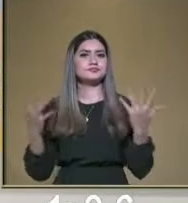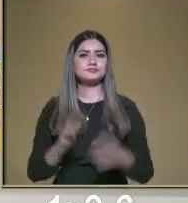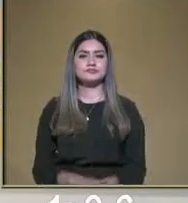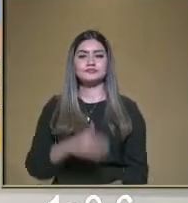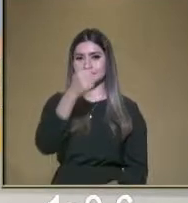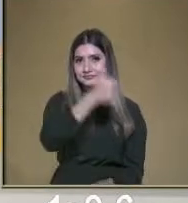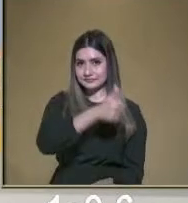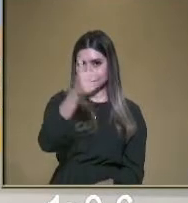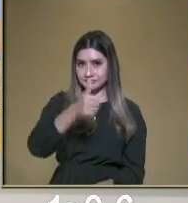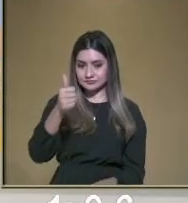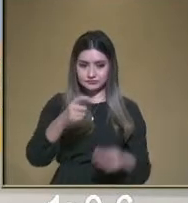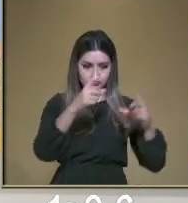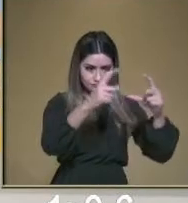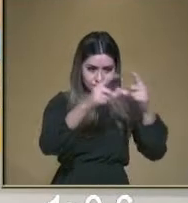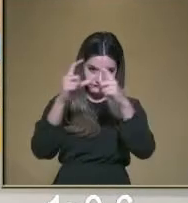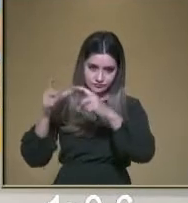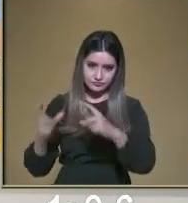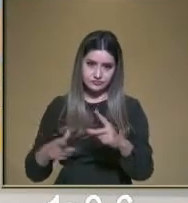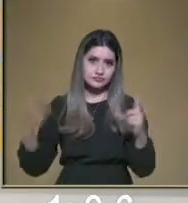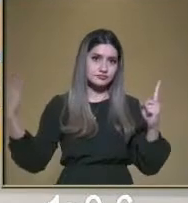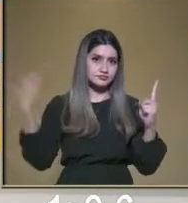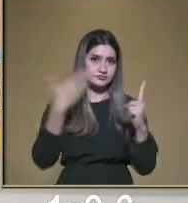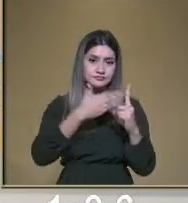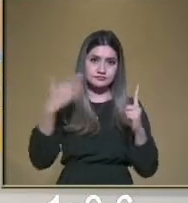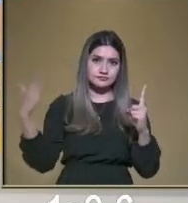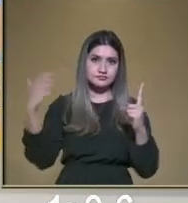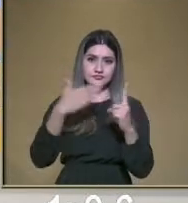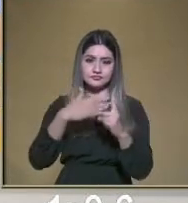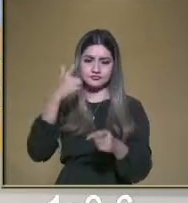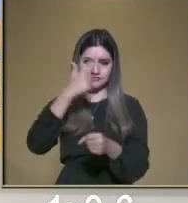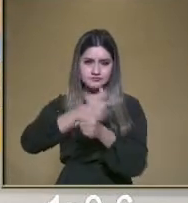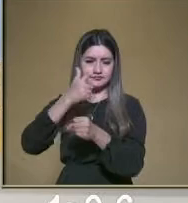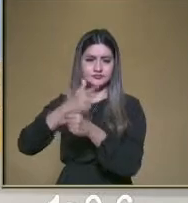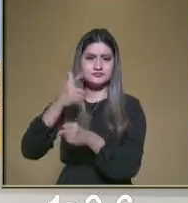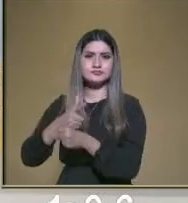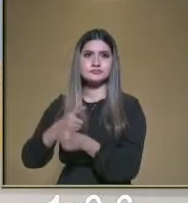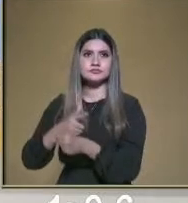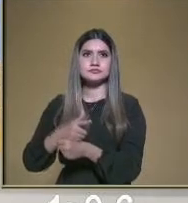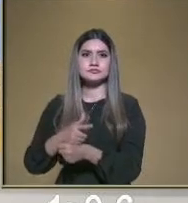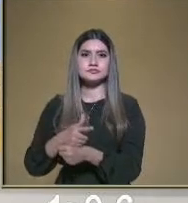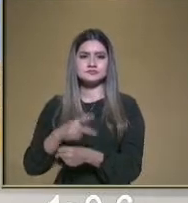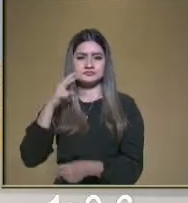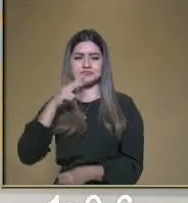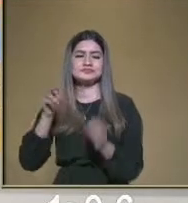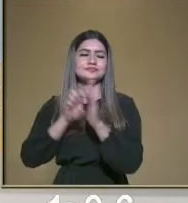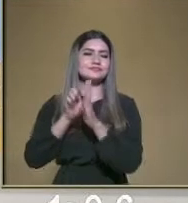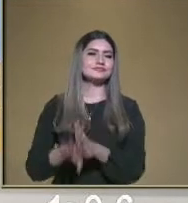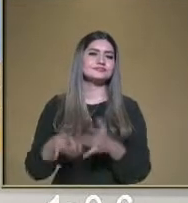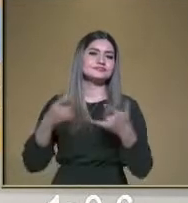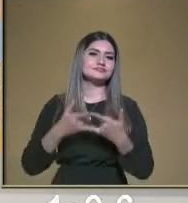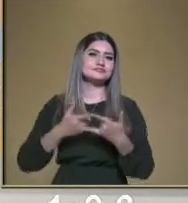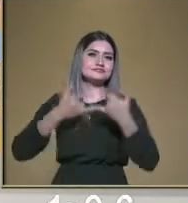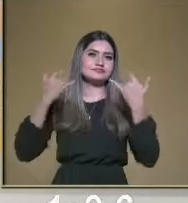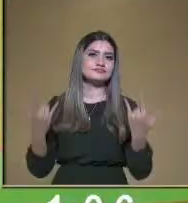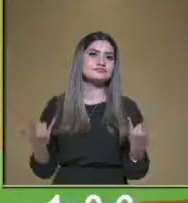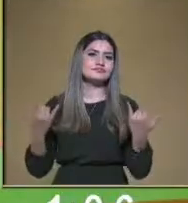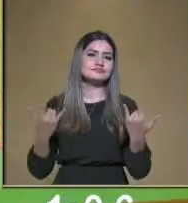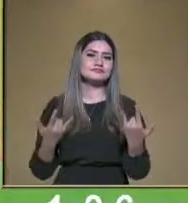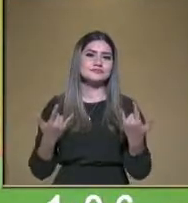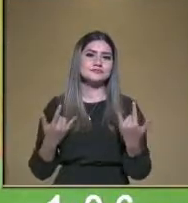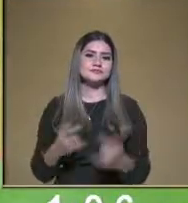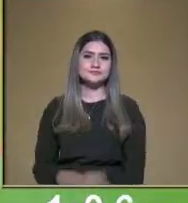de las casillas tiene retos, tiene propósitos, tiene que conocer, por ejemplo, contar cuentos, cantar una canción,